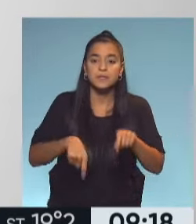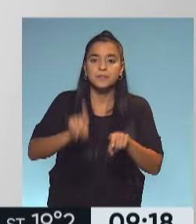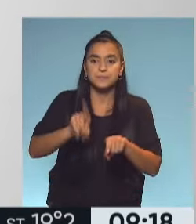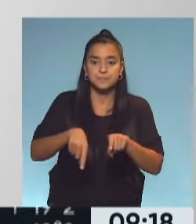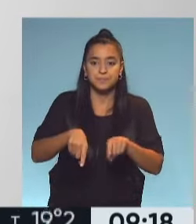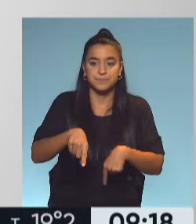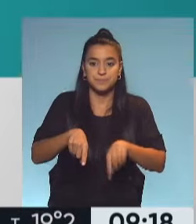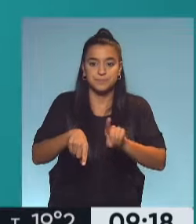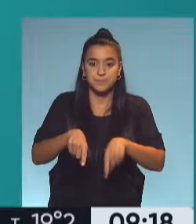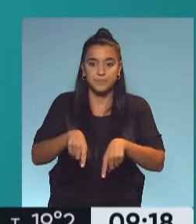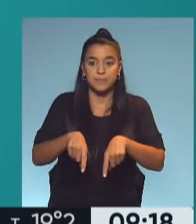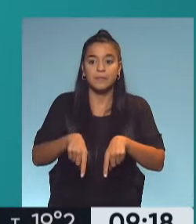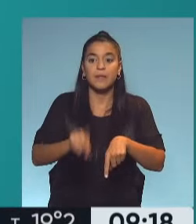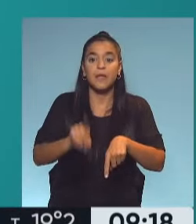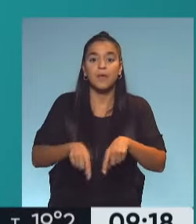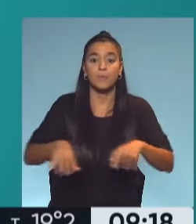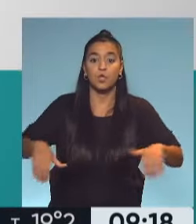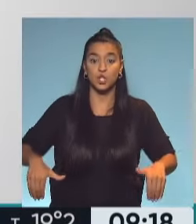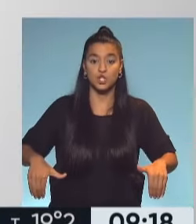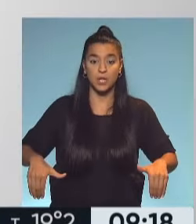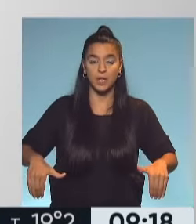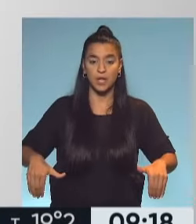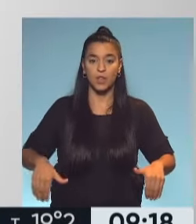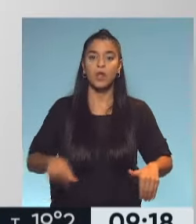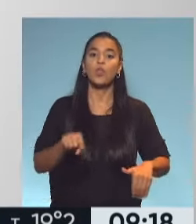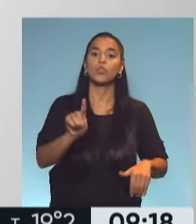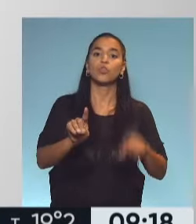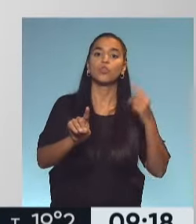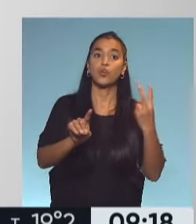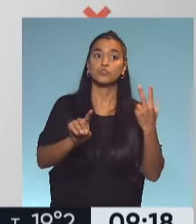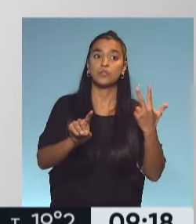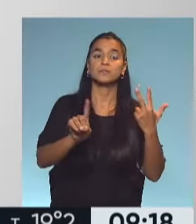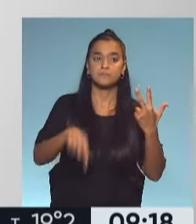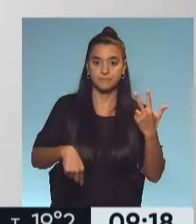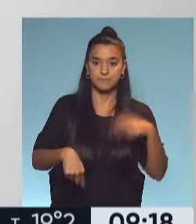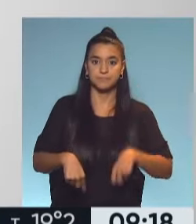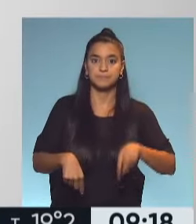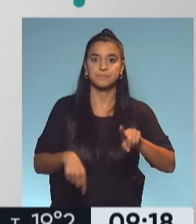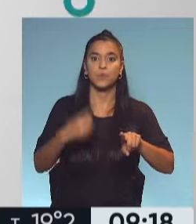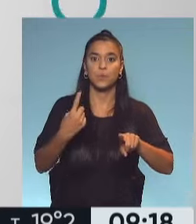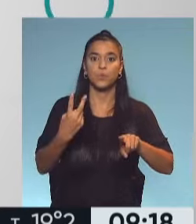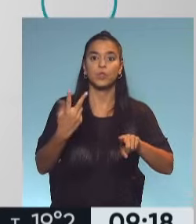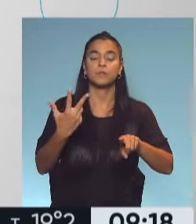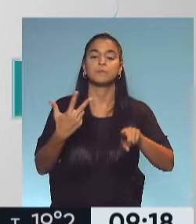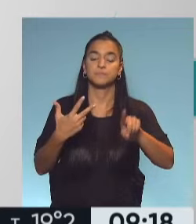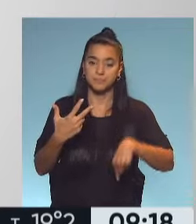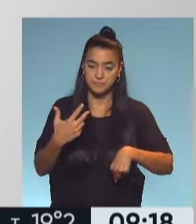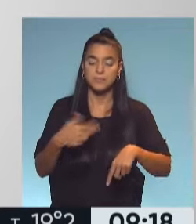elevación de piernas, está sosteniendo dos o tres segundos y aflojando. Yo le dije que se tome del